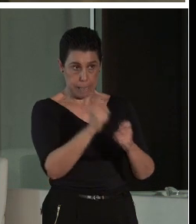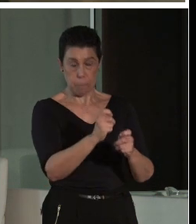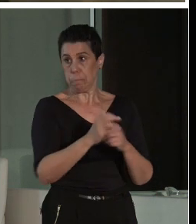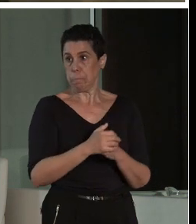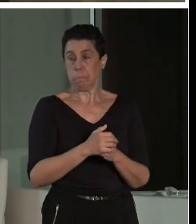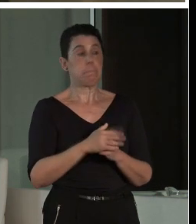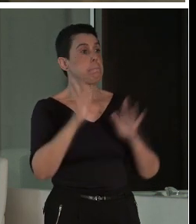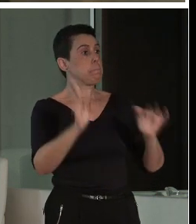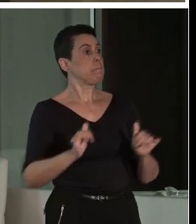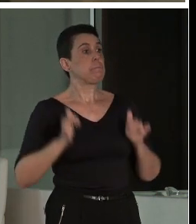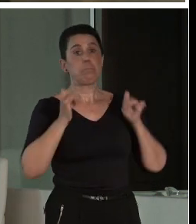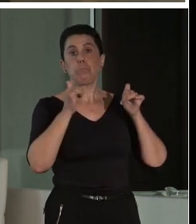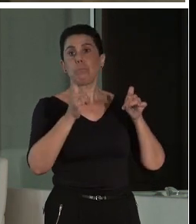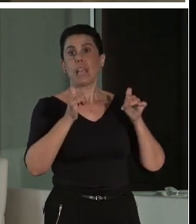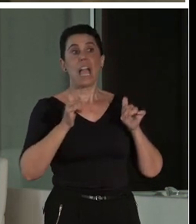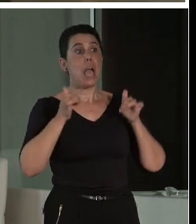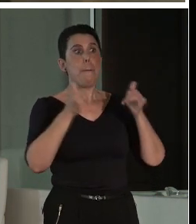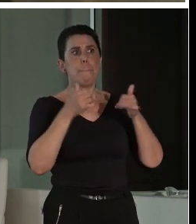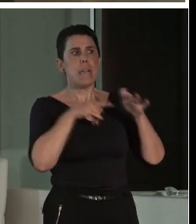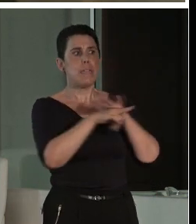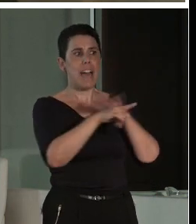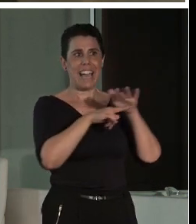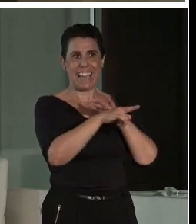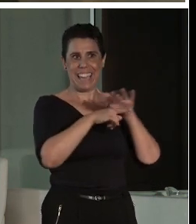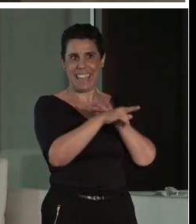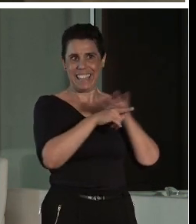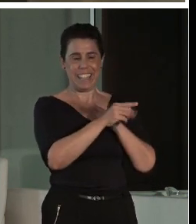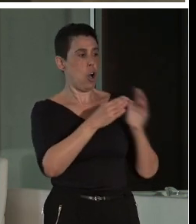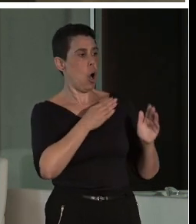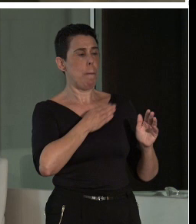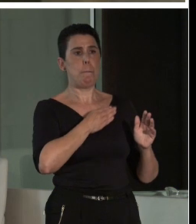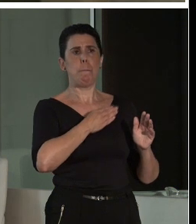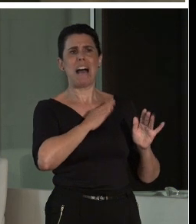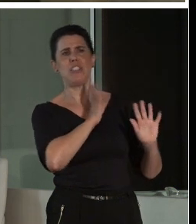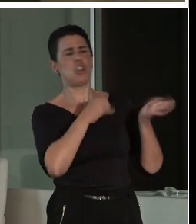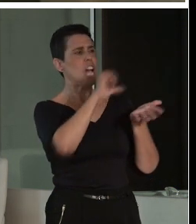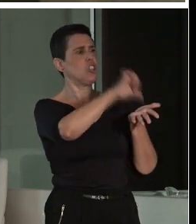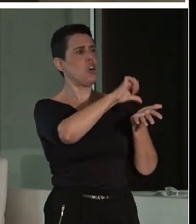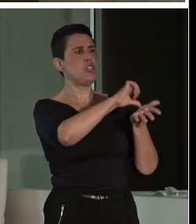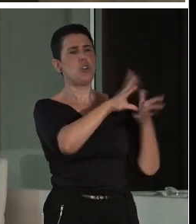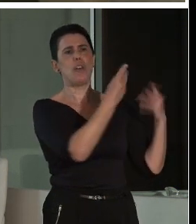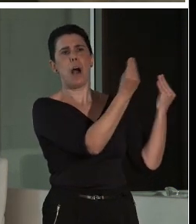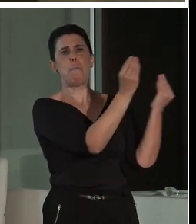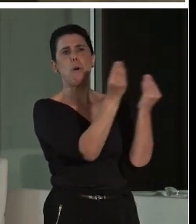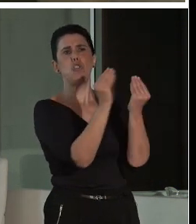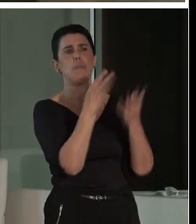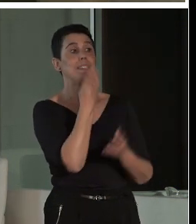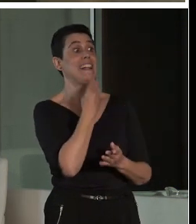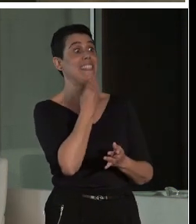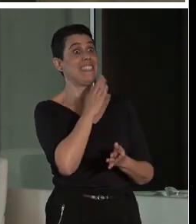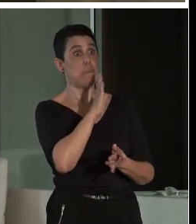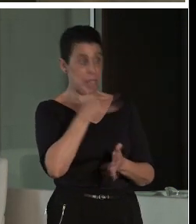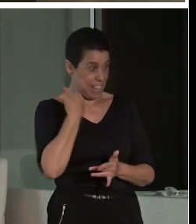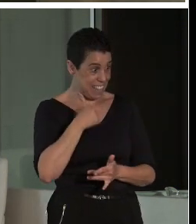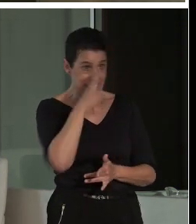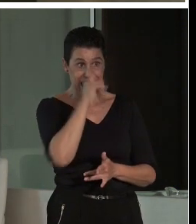Y comenzó el germen de la gestión, comenzó con el Patronato de la Ciudad Monumental de Mérida, pero en 1996 se